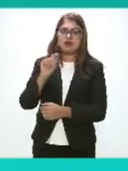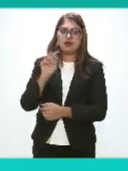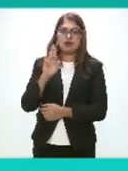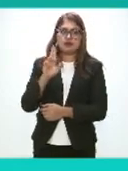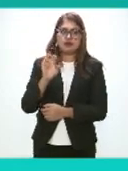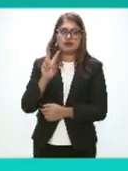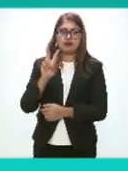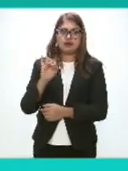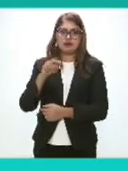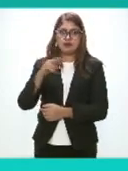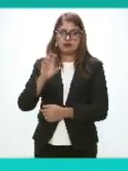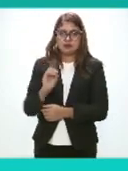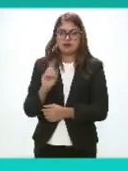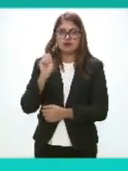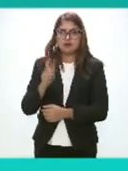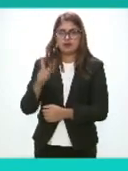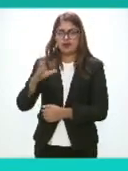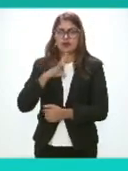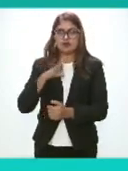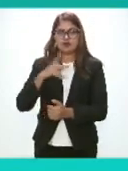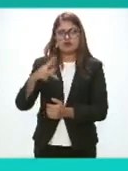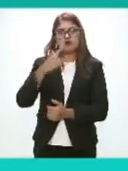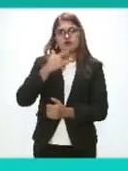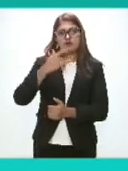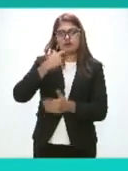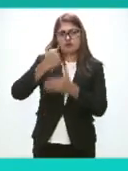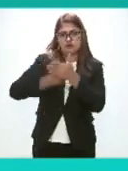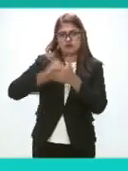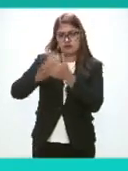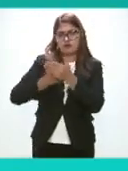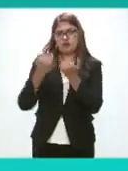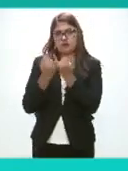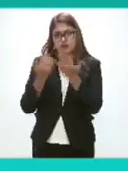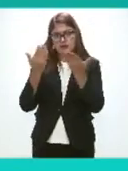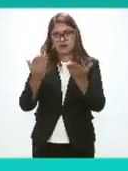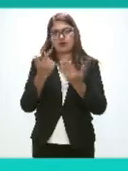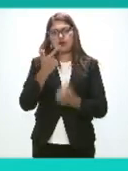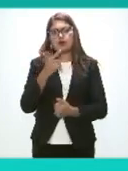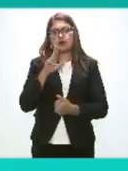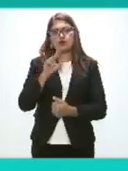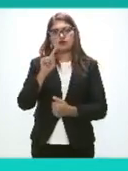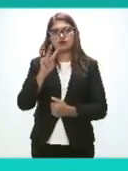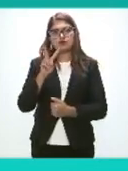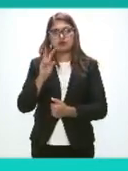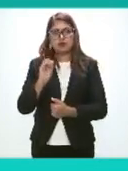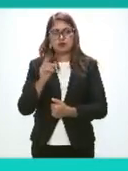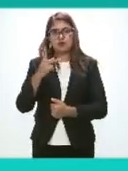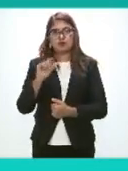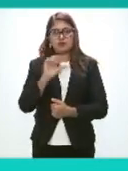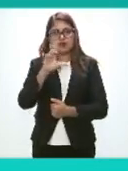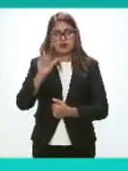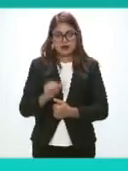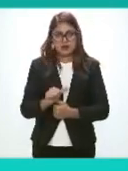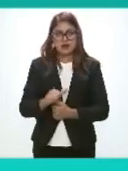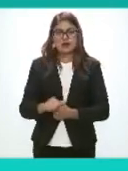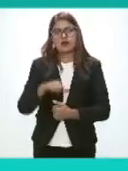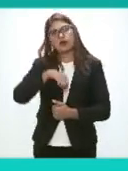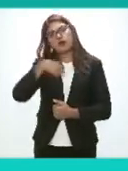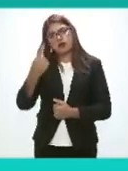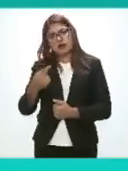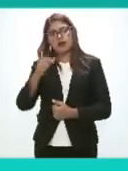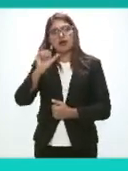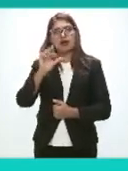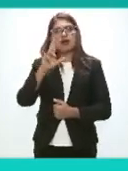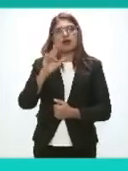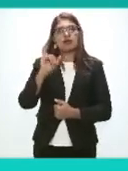Por su perseverancia Desde luego A Gustavo Parra A la comisionada Nava Aristides